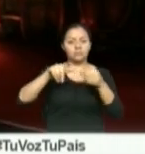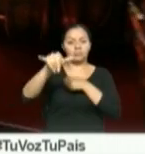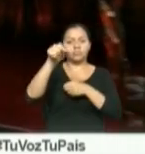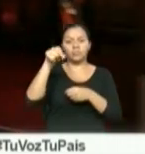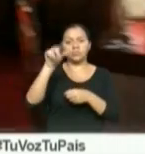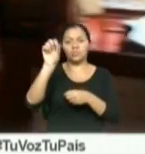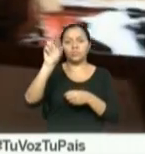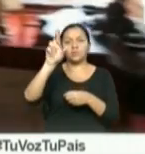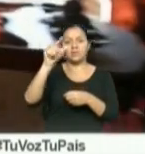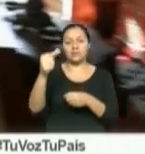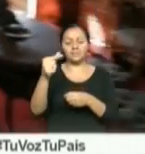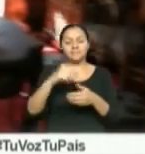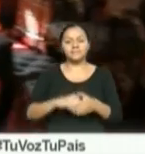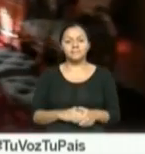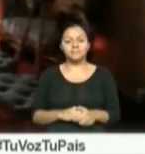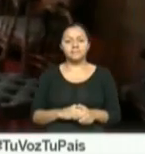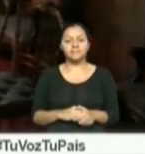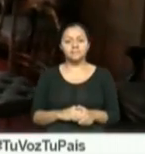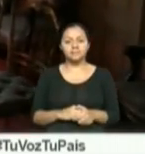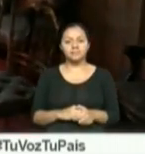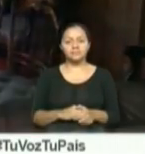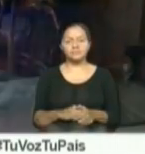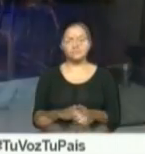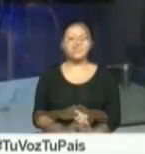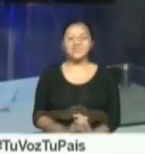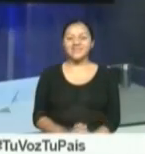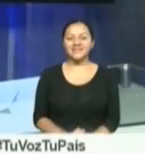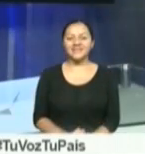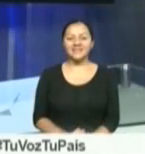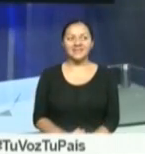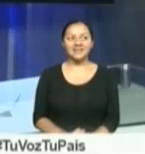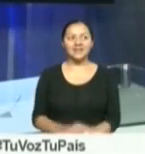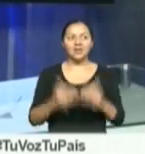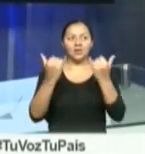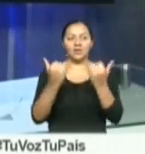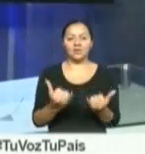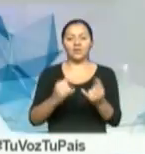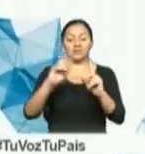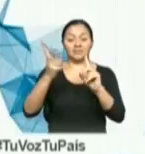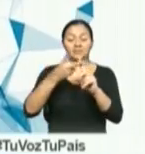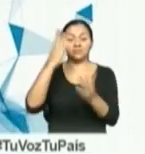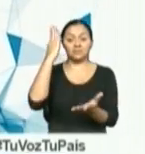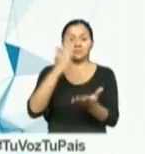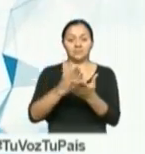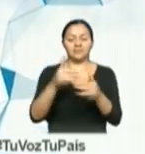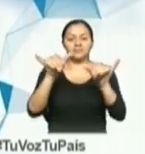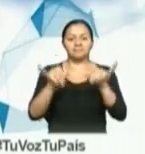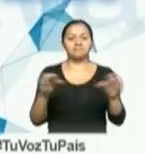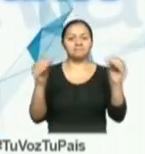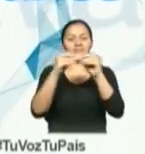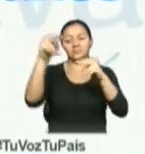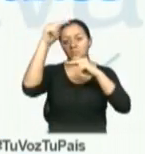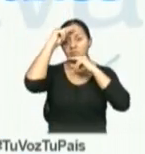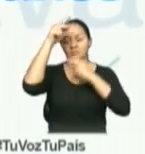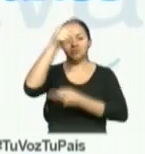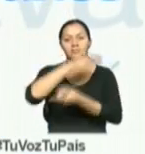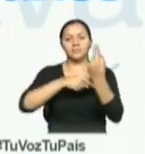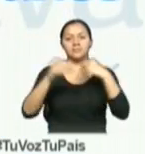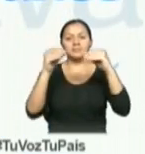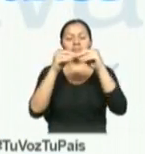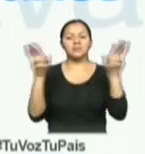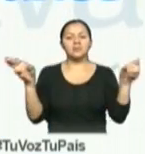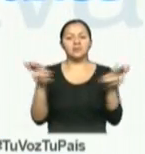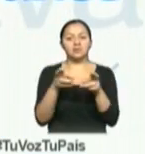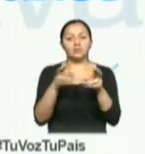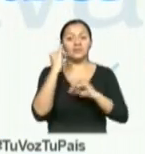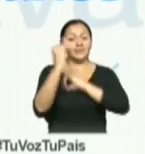.org. Carolina Díaz, Noticiero Ciudadano. Es tiempo de hacer un nuevo corte, quédese con nosotros. Al regresar tendremos el resumen